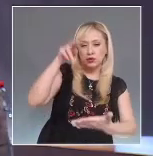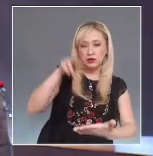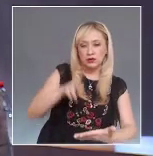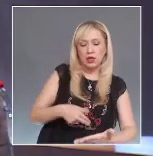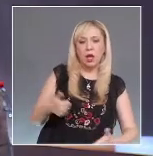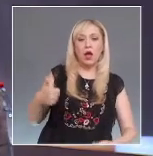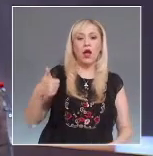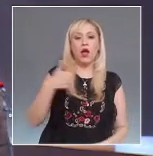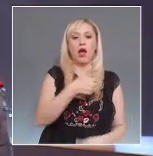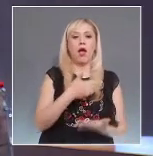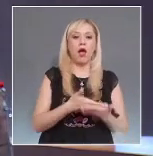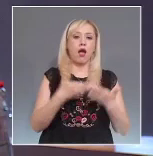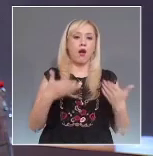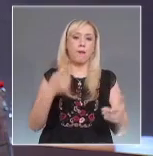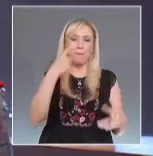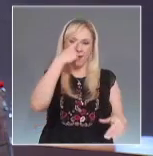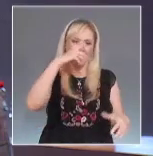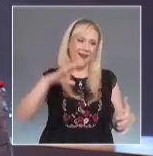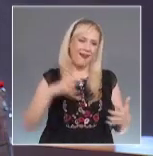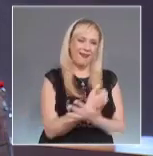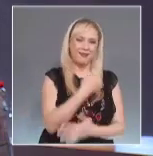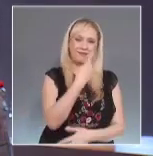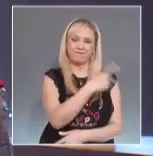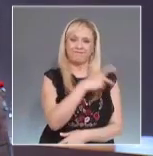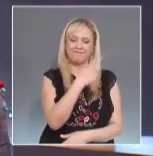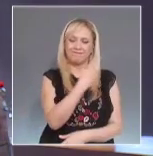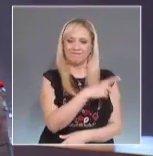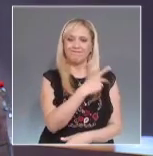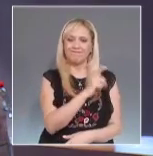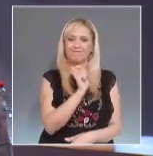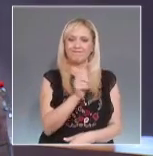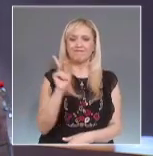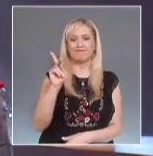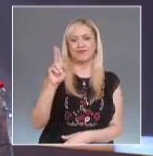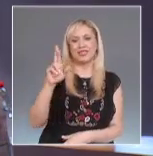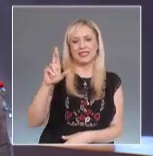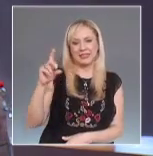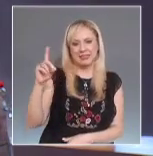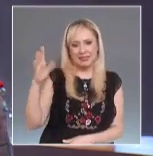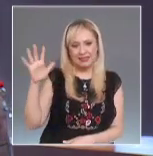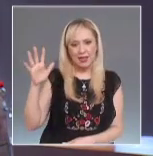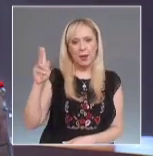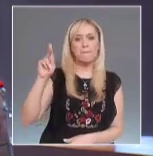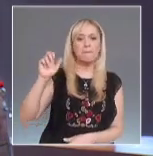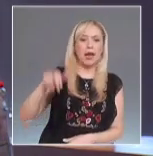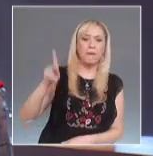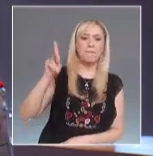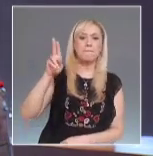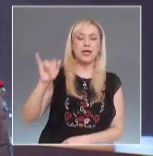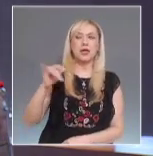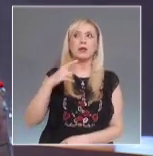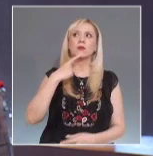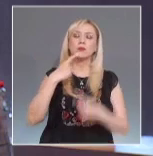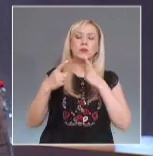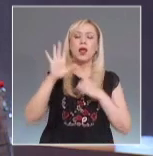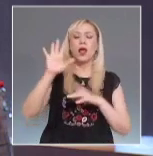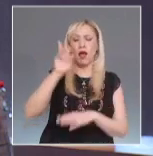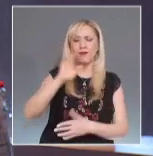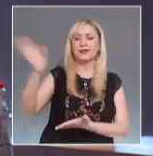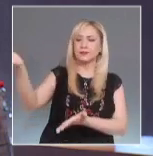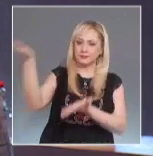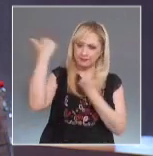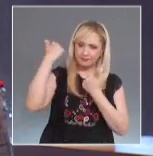represente a dicho Frente. En ambos casos, la Sala Superior ordenó admitir la demanda para que se investiguen los hechos.